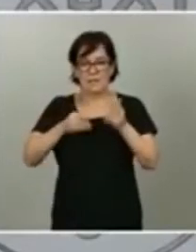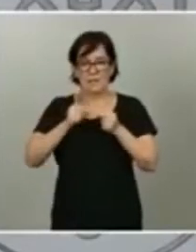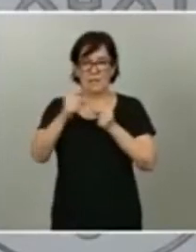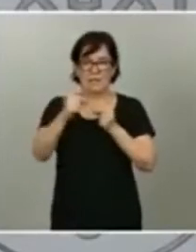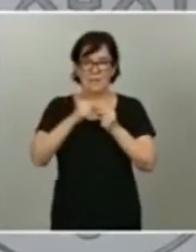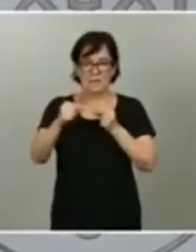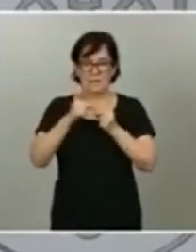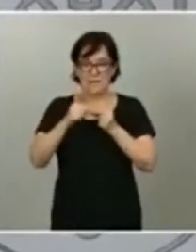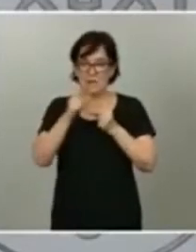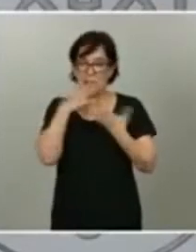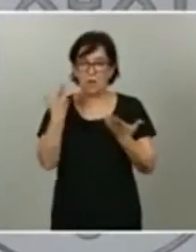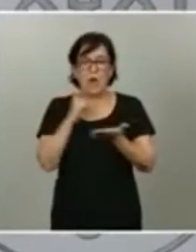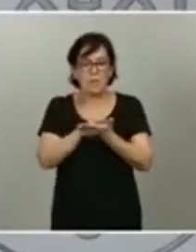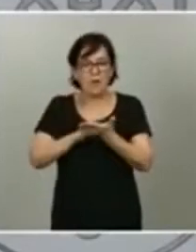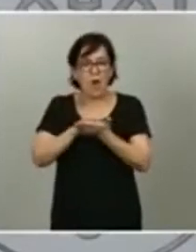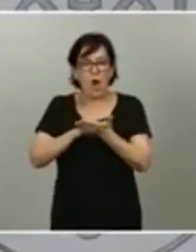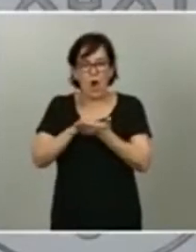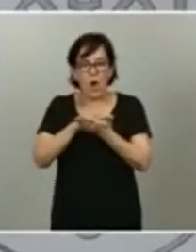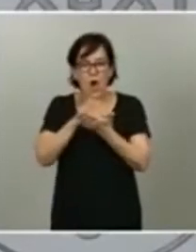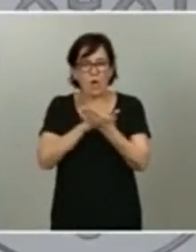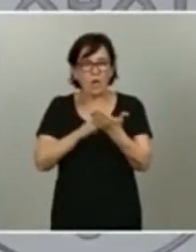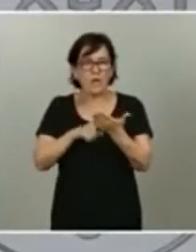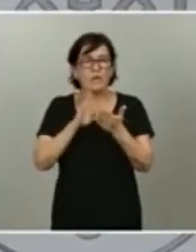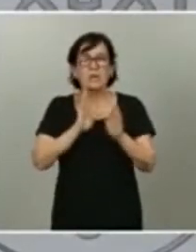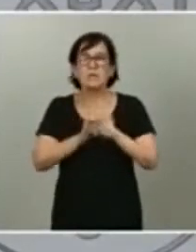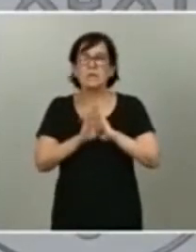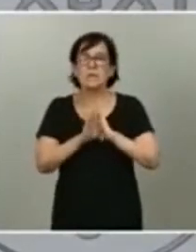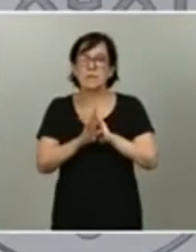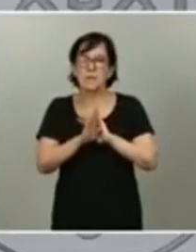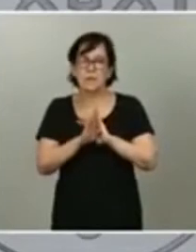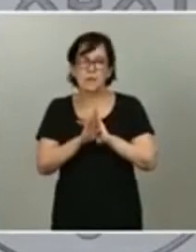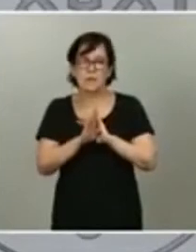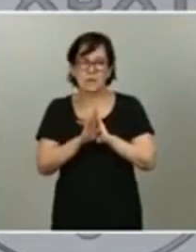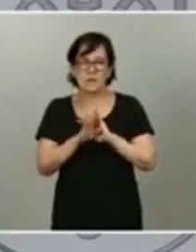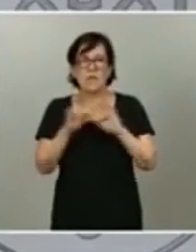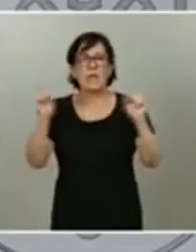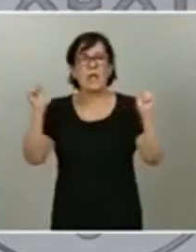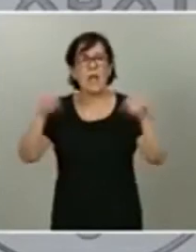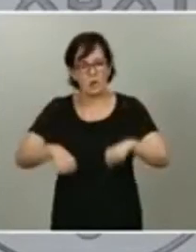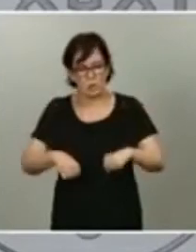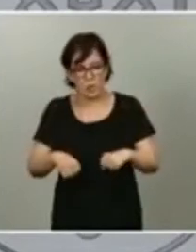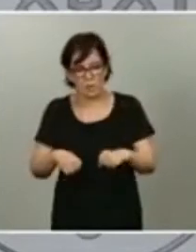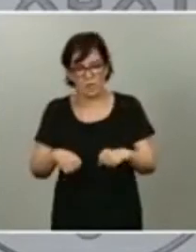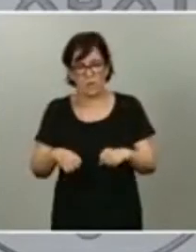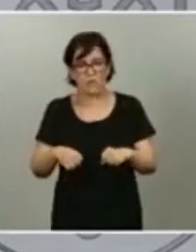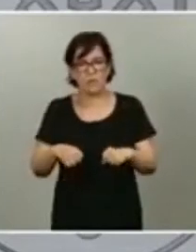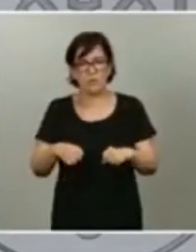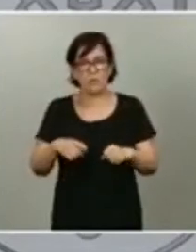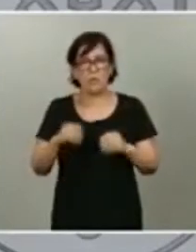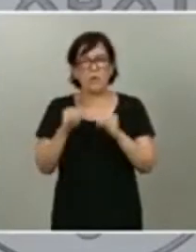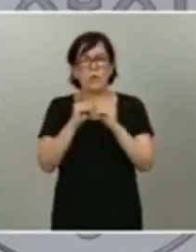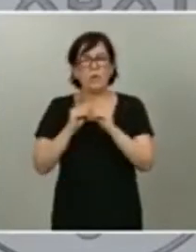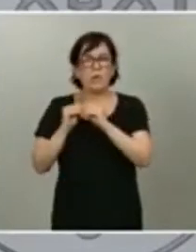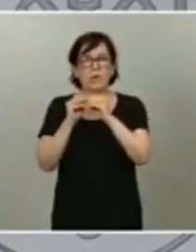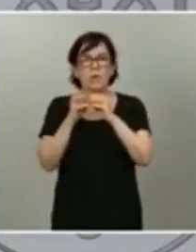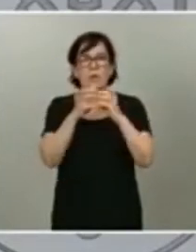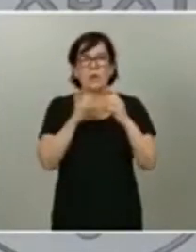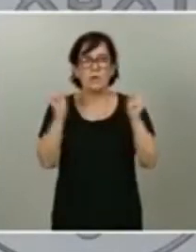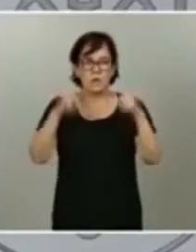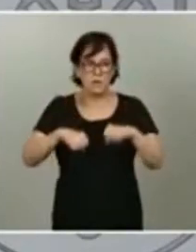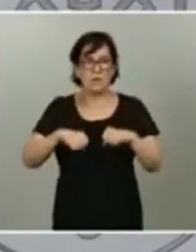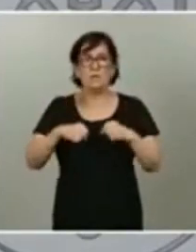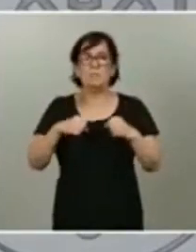borradores que se mantengan en el acuerdo y en la capacidad de consenso del marco del diálogo social.